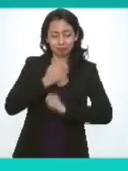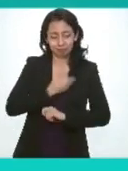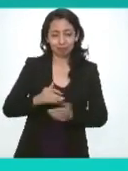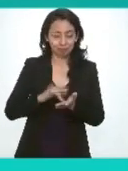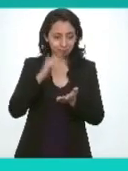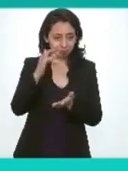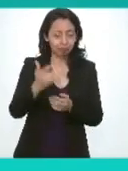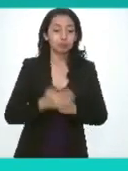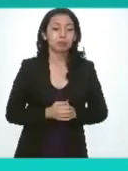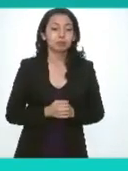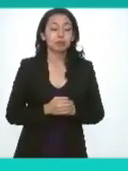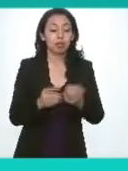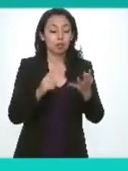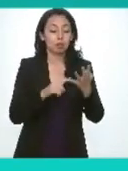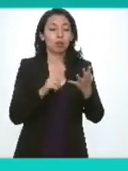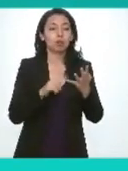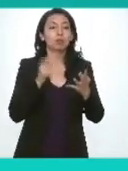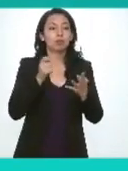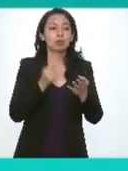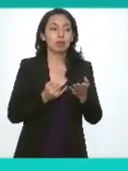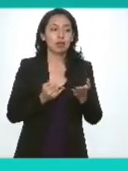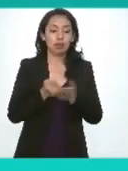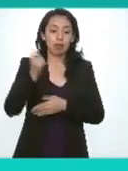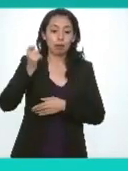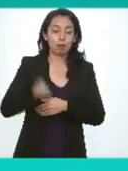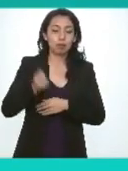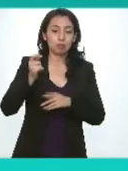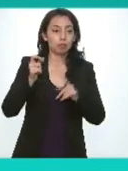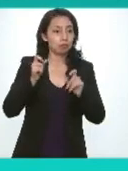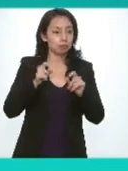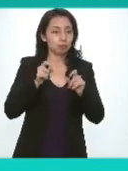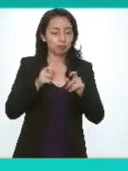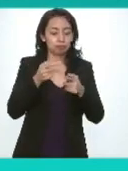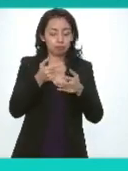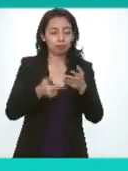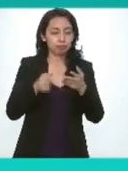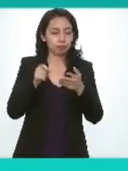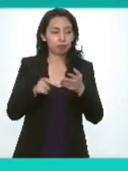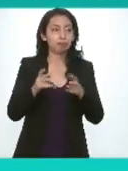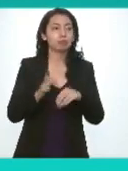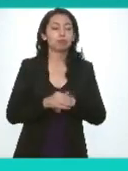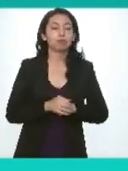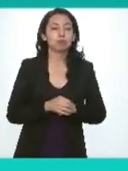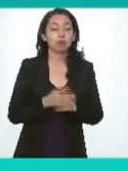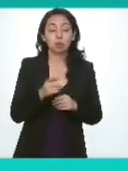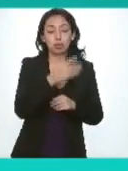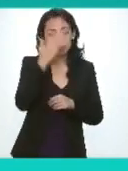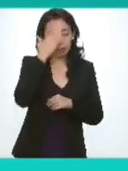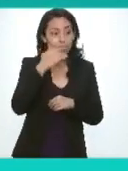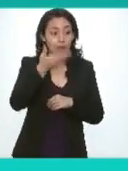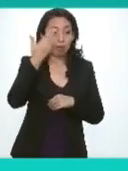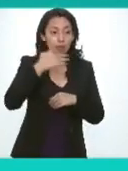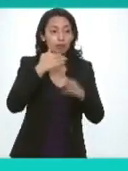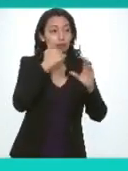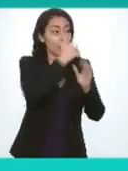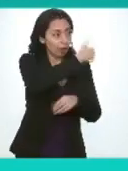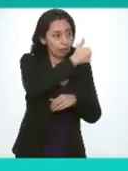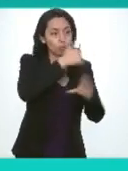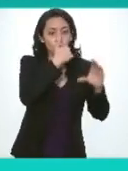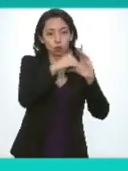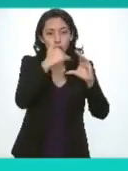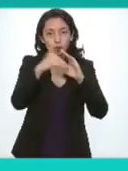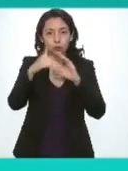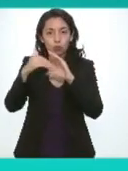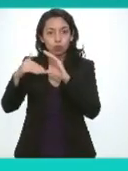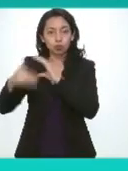Del punto Cuatro El orden Del día Referente A la aprobación Del mismo Como es Conocimiento Mediante Correo Electrónico Dirigido A cada Uno De los